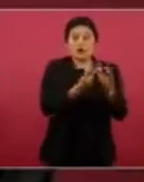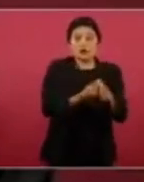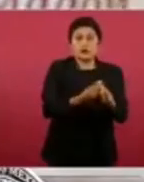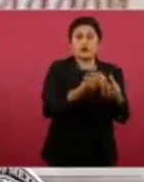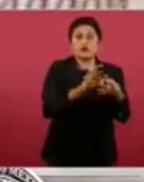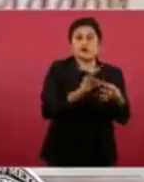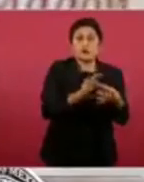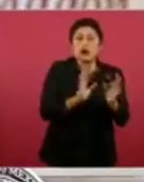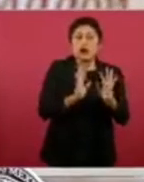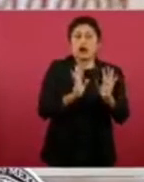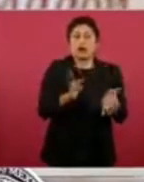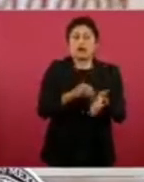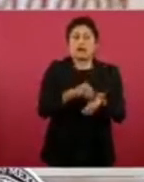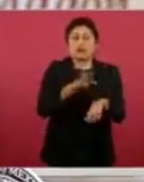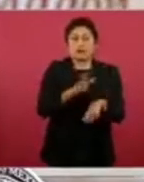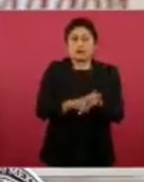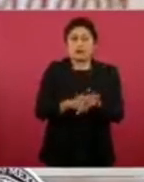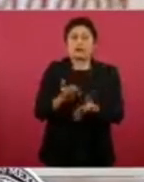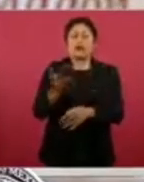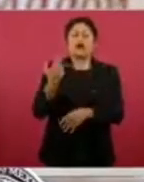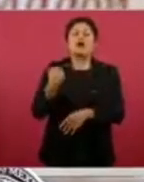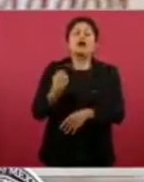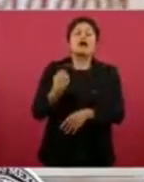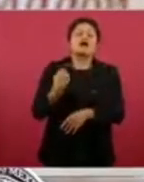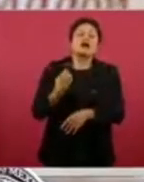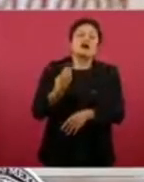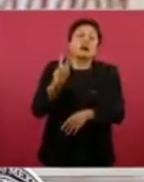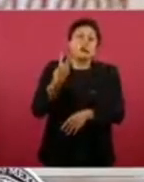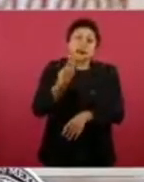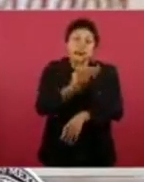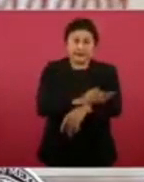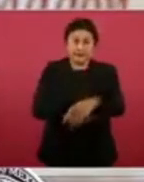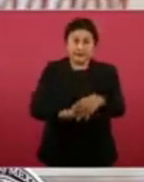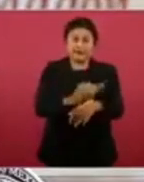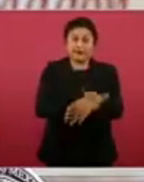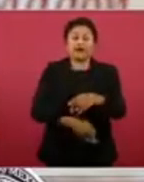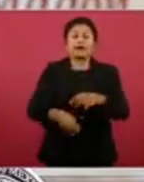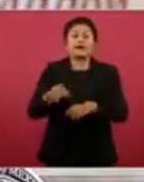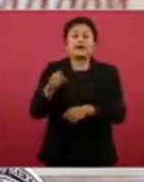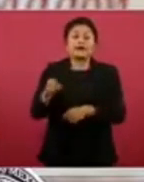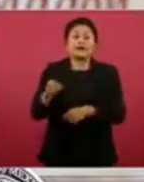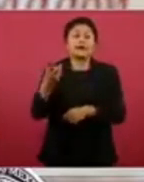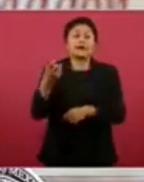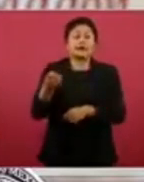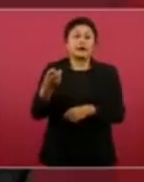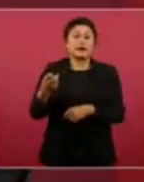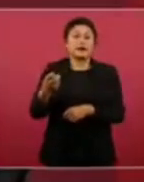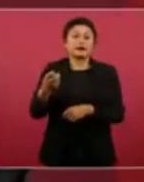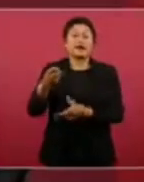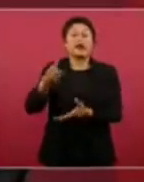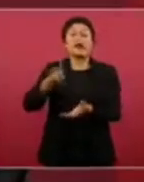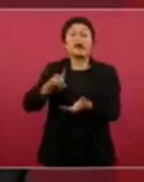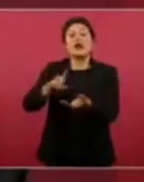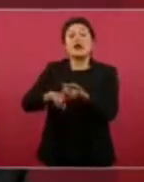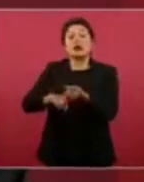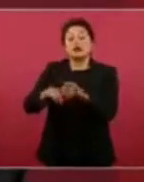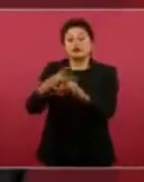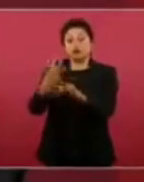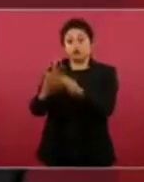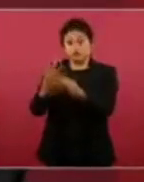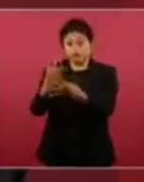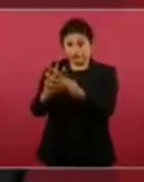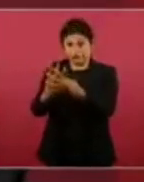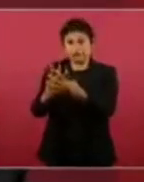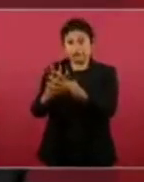horas del día de ayer, al interior del Cerezo Estatal número 3 en Ciudad Juárez,